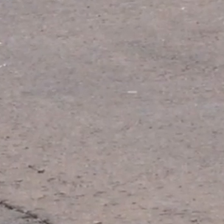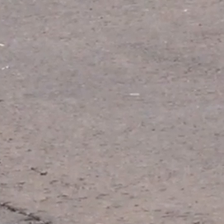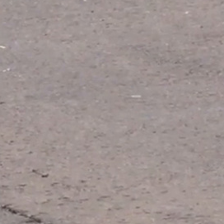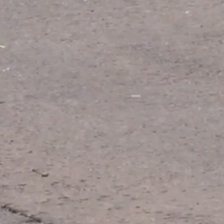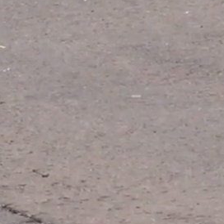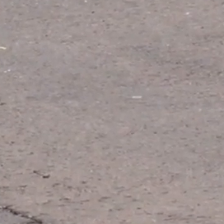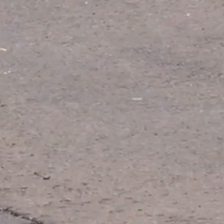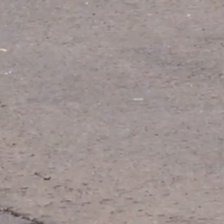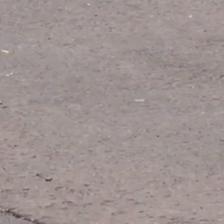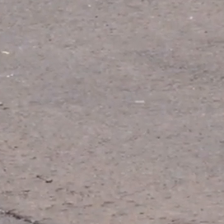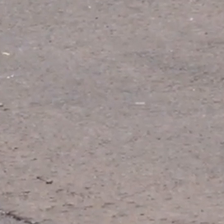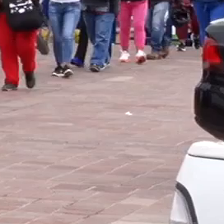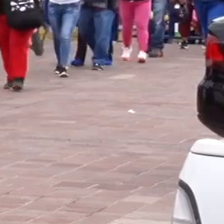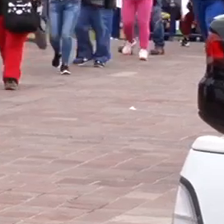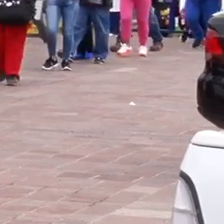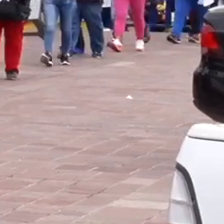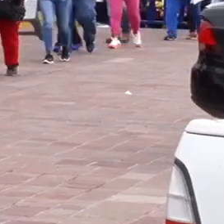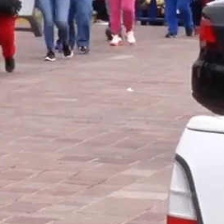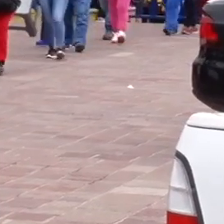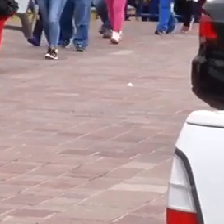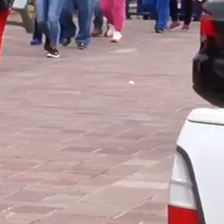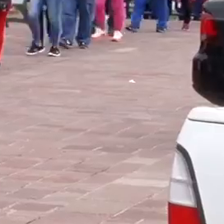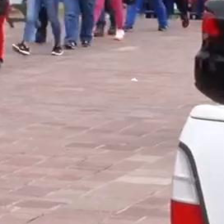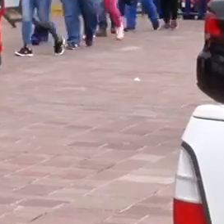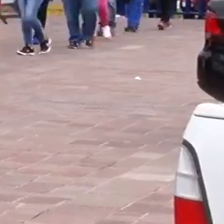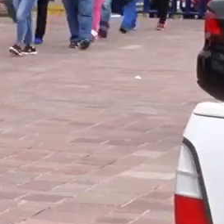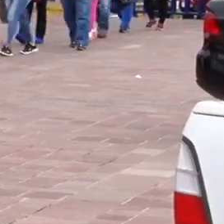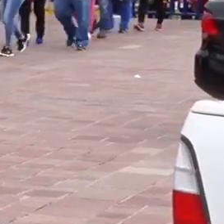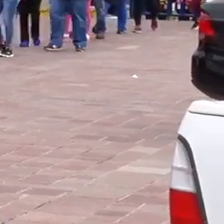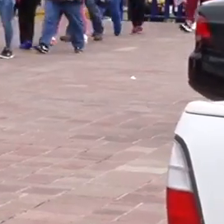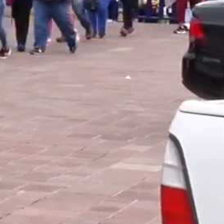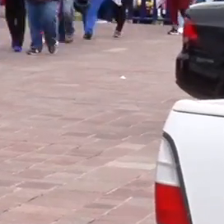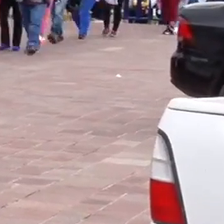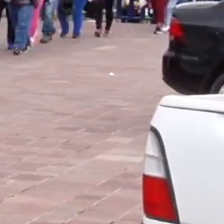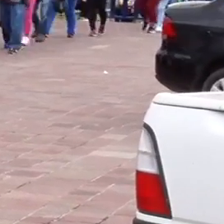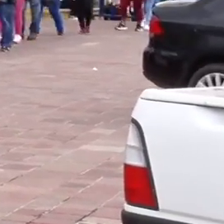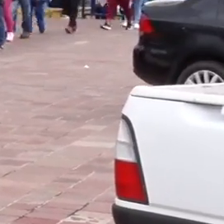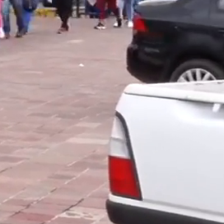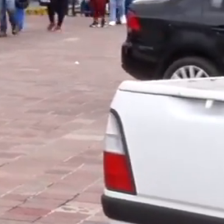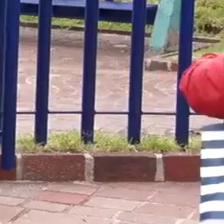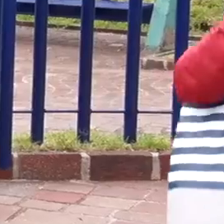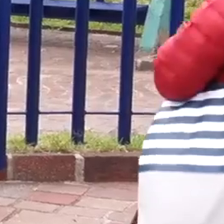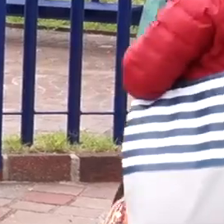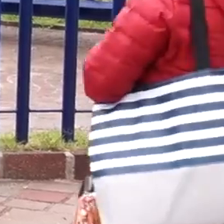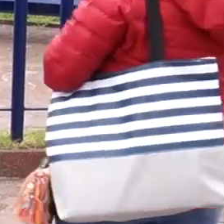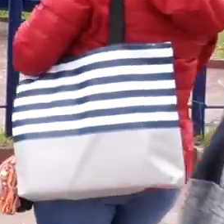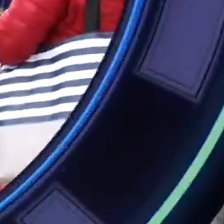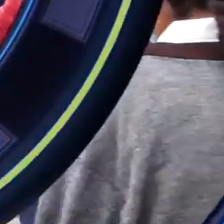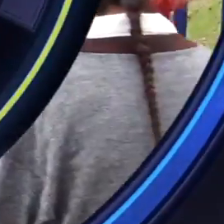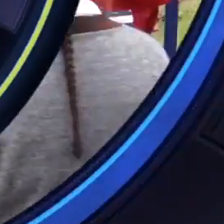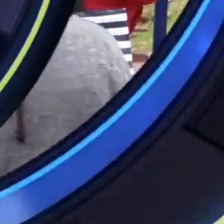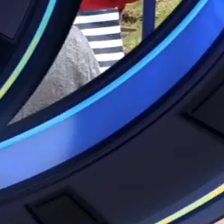de invierno y avanzar en la vacunación, donde precisó que se cumplió la meta de nueva cuenta de 500 mil